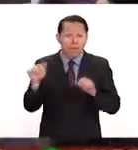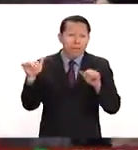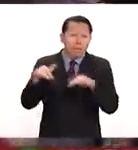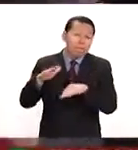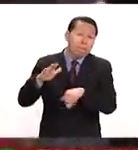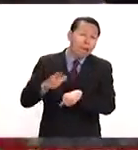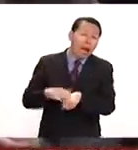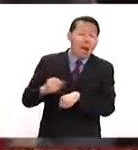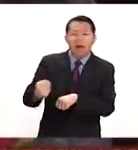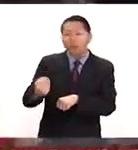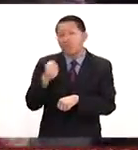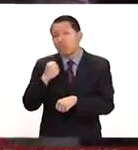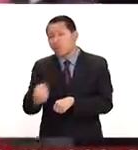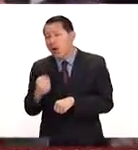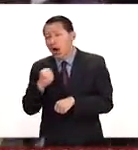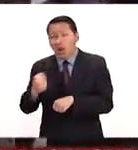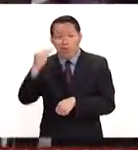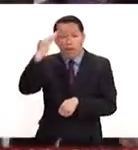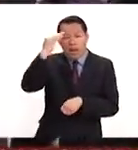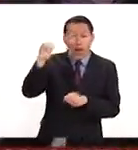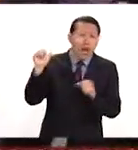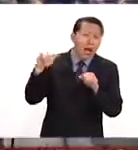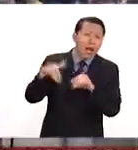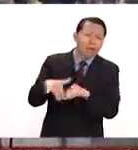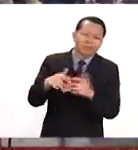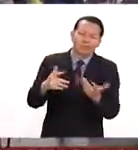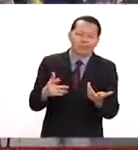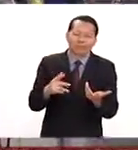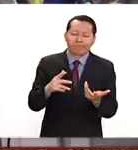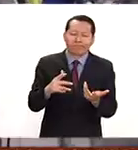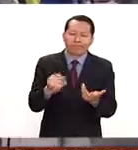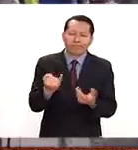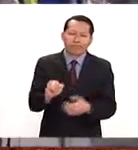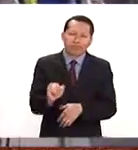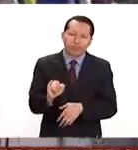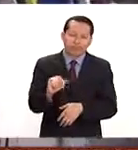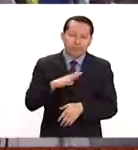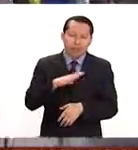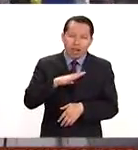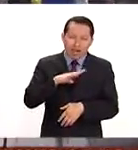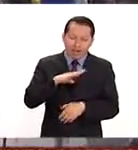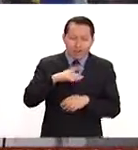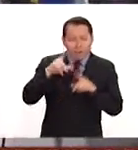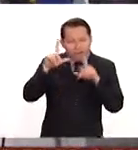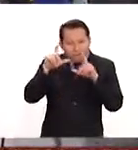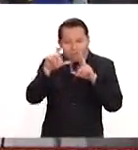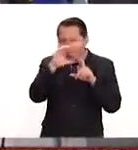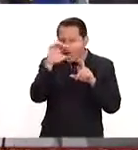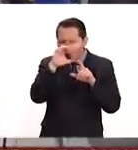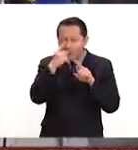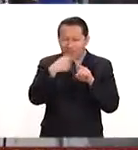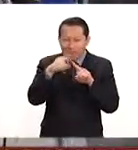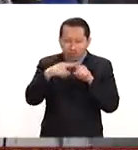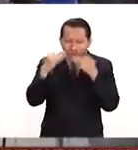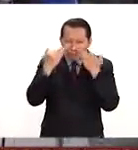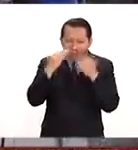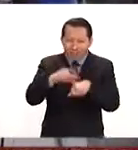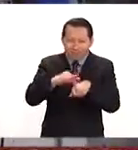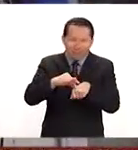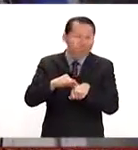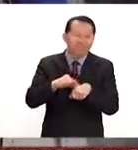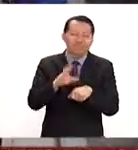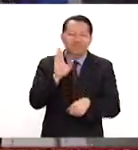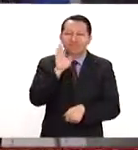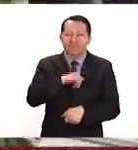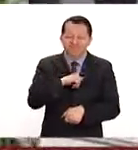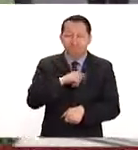concurrida de todos los tiempos, obviamente no es el caso, las fotografías, las evidencias prueban que no es así. Así que iniciamos esta